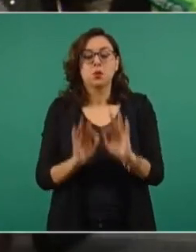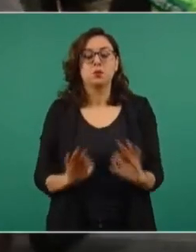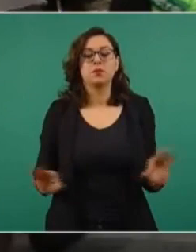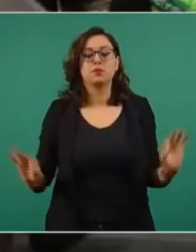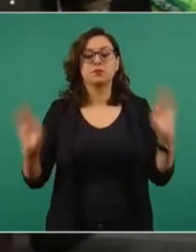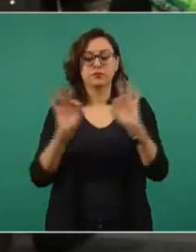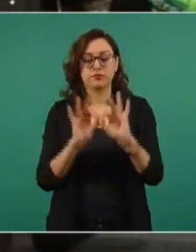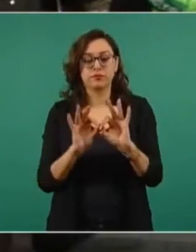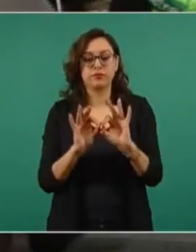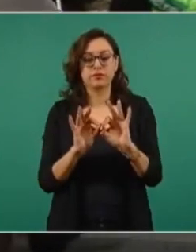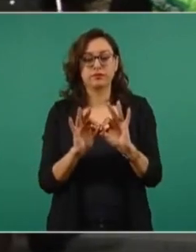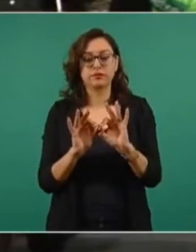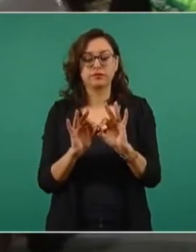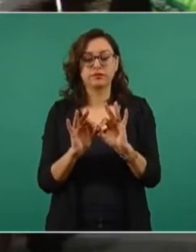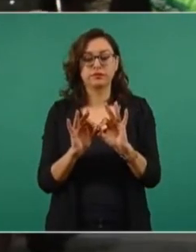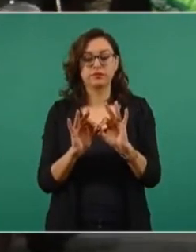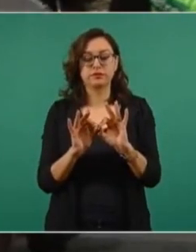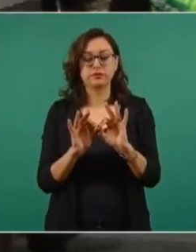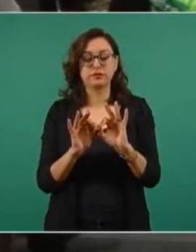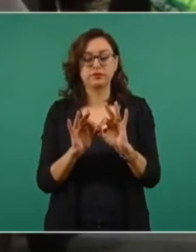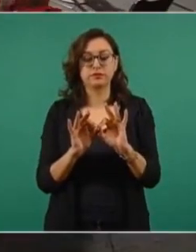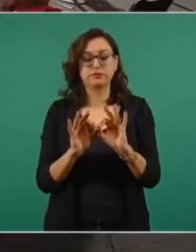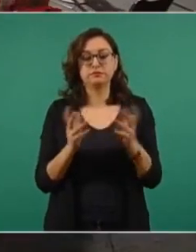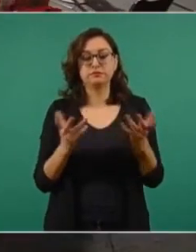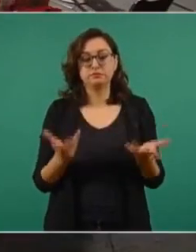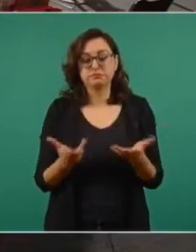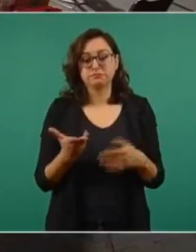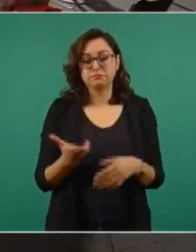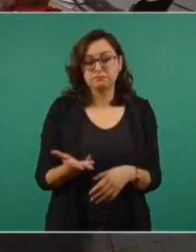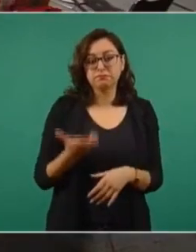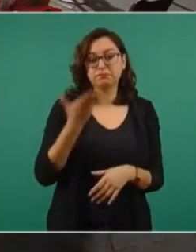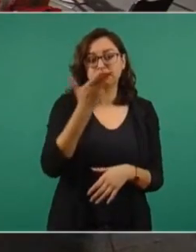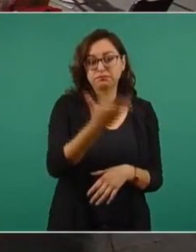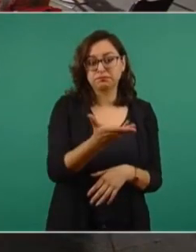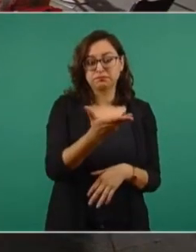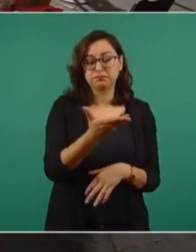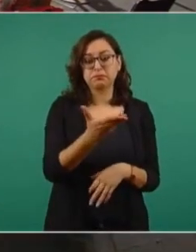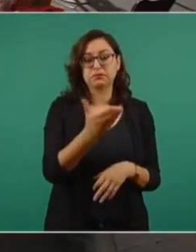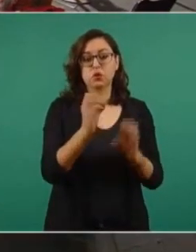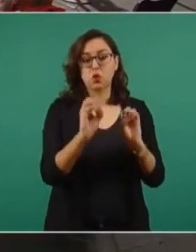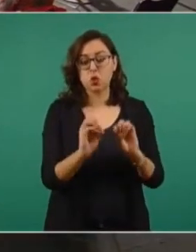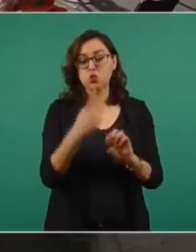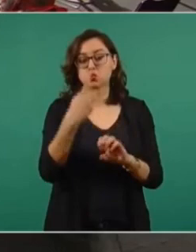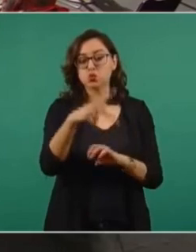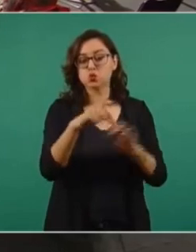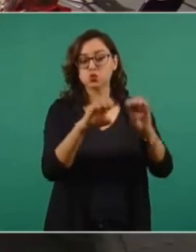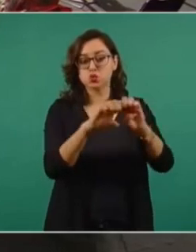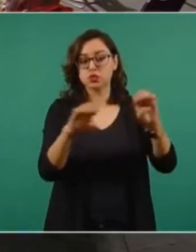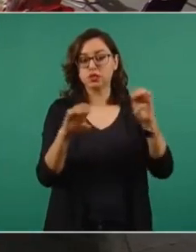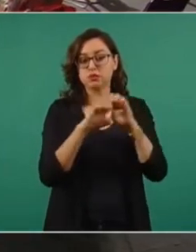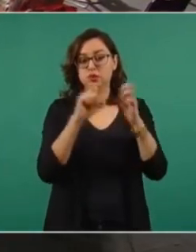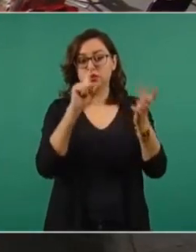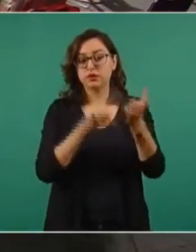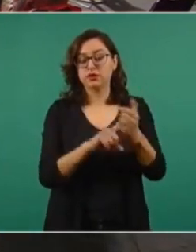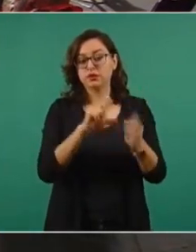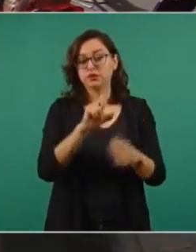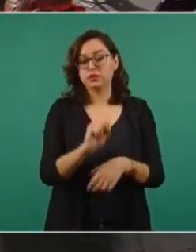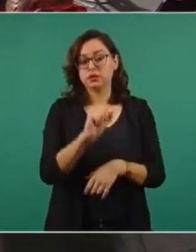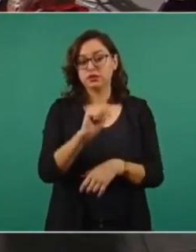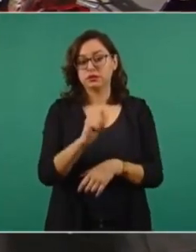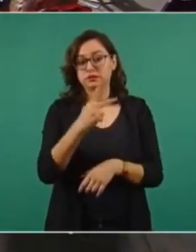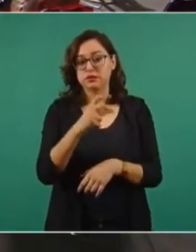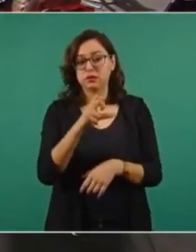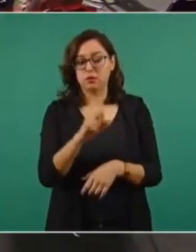bueno, ellos están pidiendo también que usted o de su equipo de la Secretaría del Trabajo, pues, les ayude